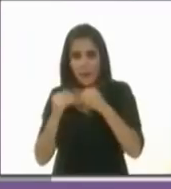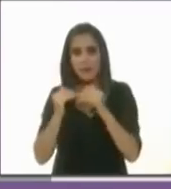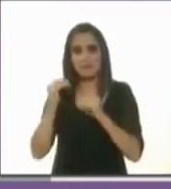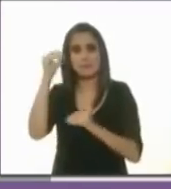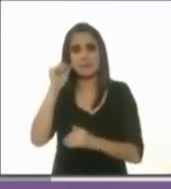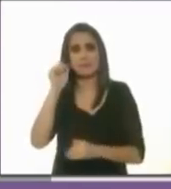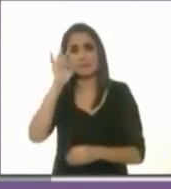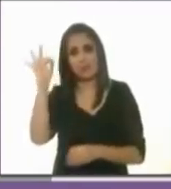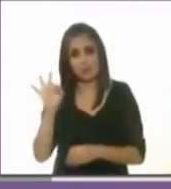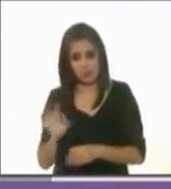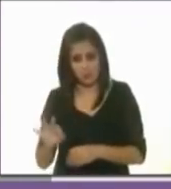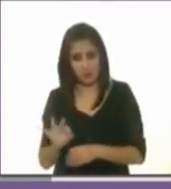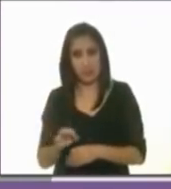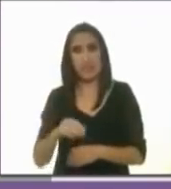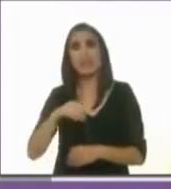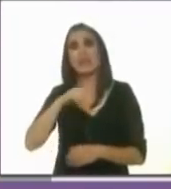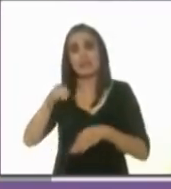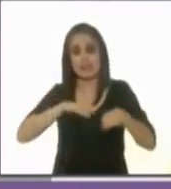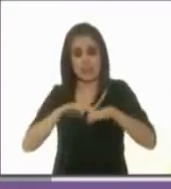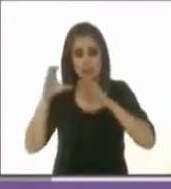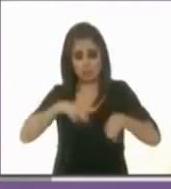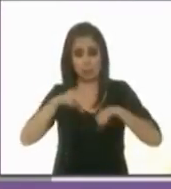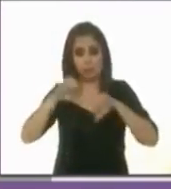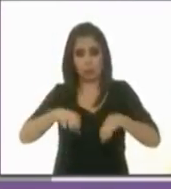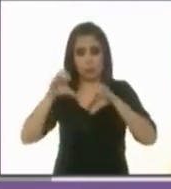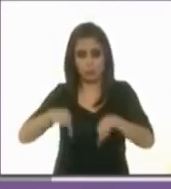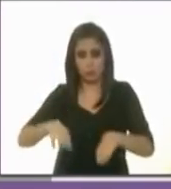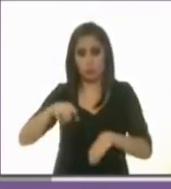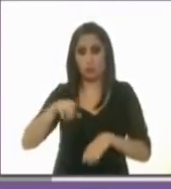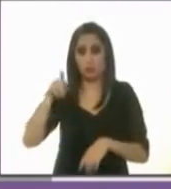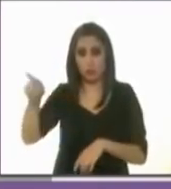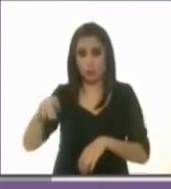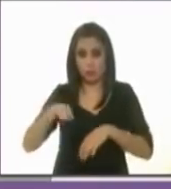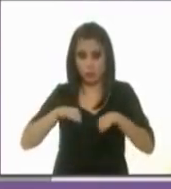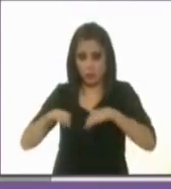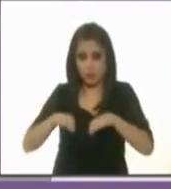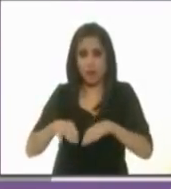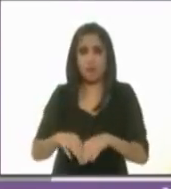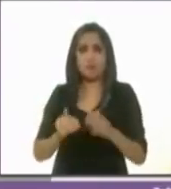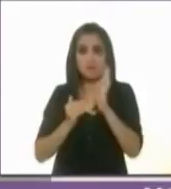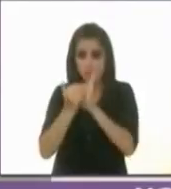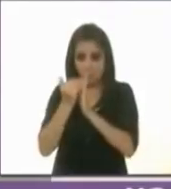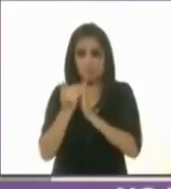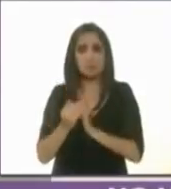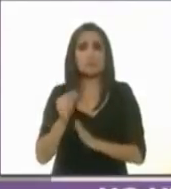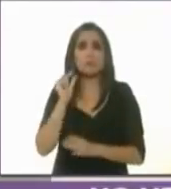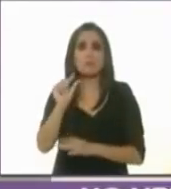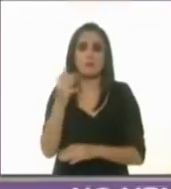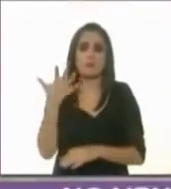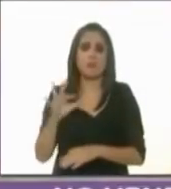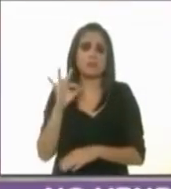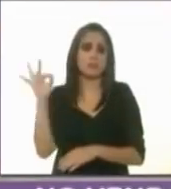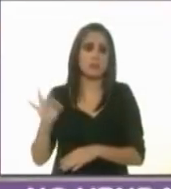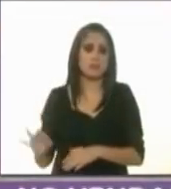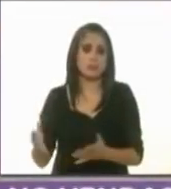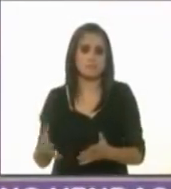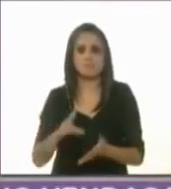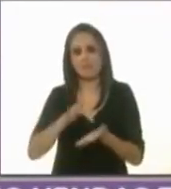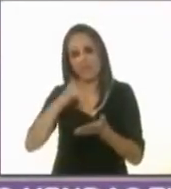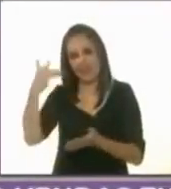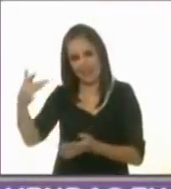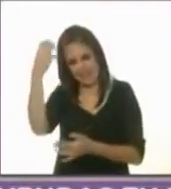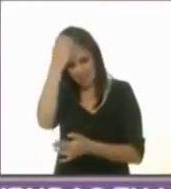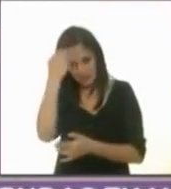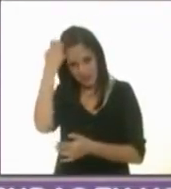% y la tasa de desempleo en tu administración creció 10%. Muchísimas gracias, candidato